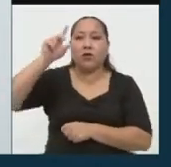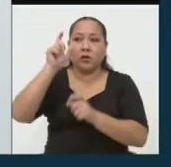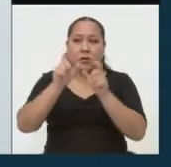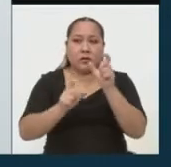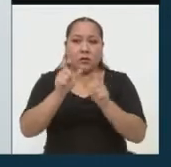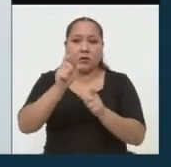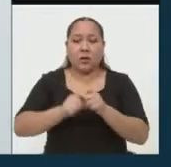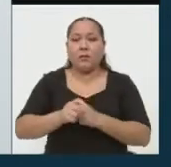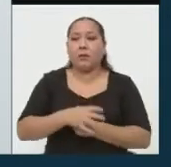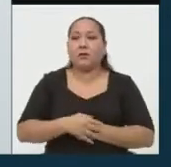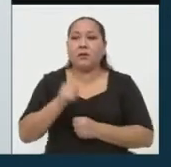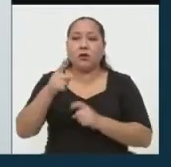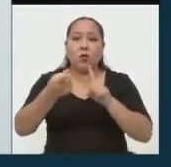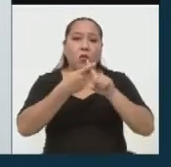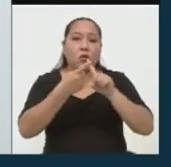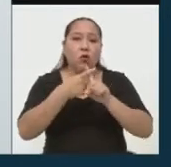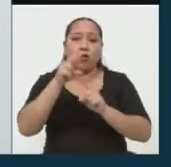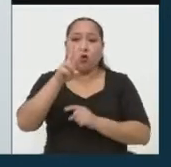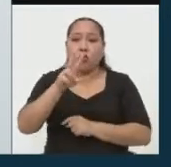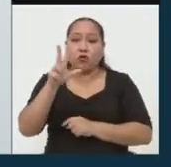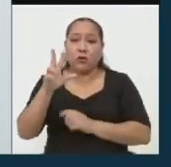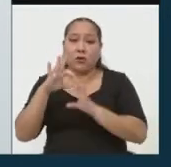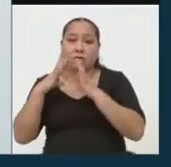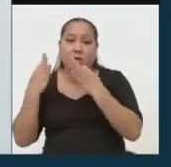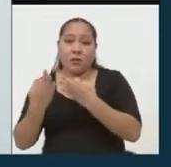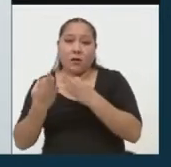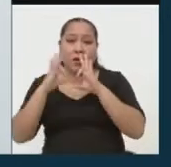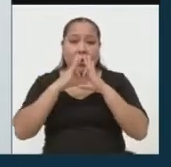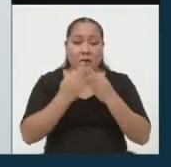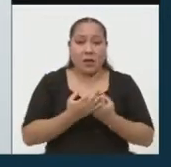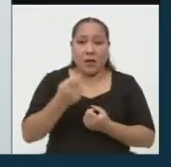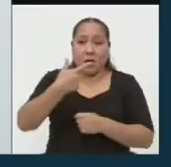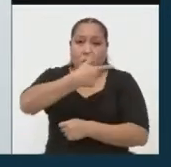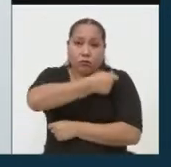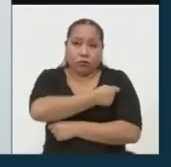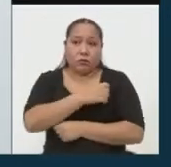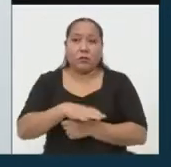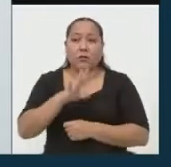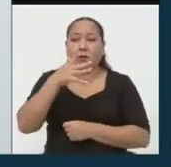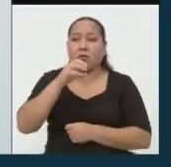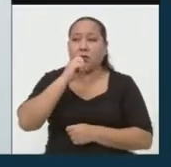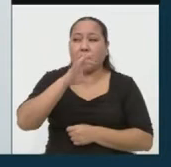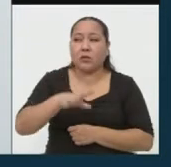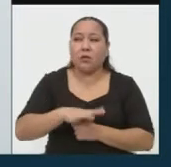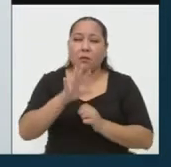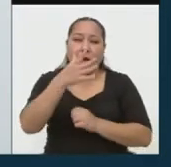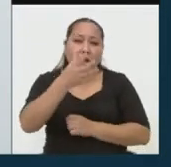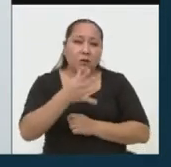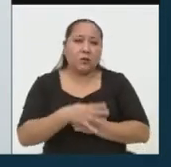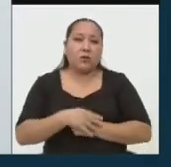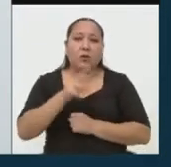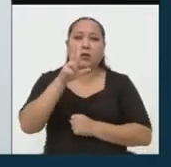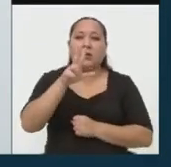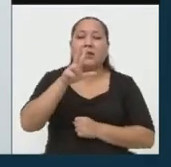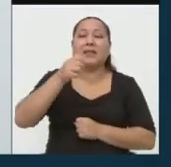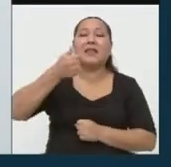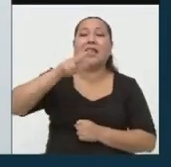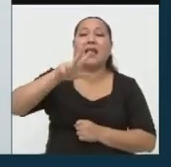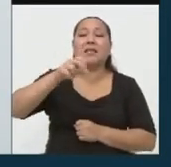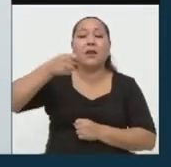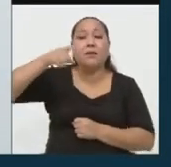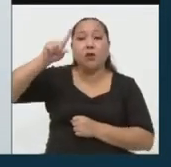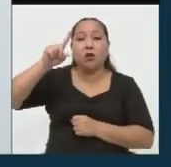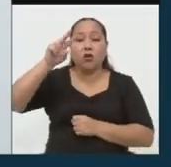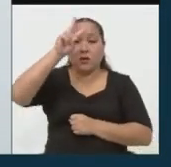Si esto lo multiplicamos por dos o tres familiares que se podría inmunizar, estamos hablando de aproximadamente 13 millones de